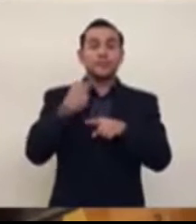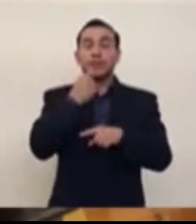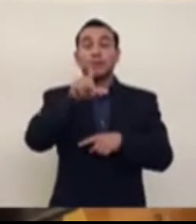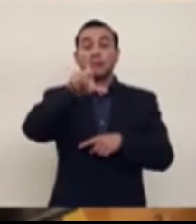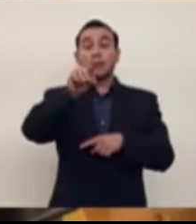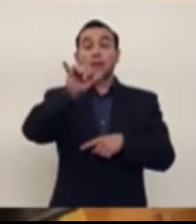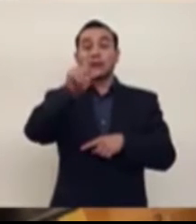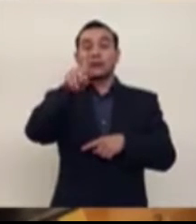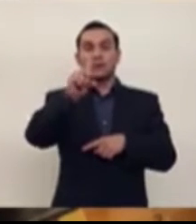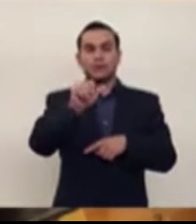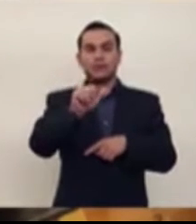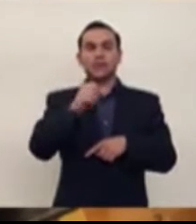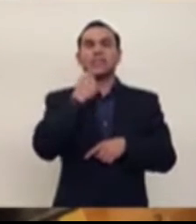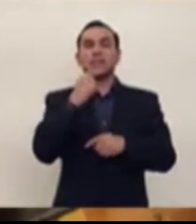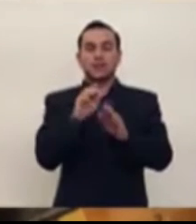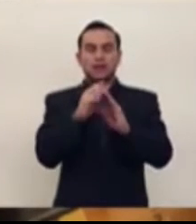Abelar, de revista Factum.